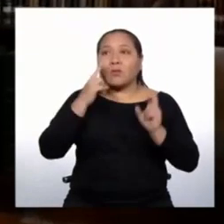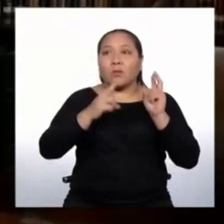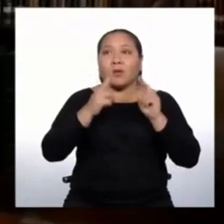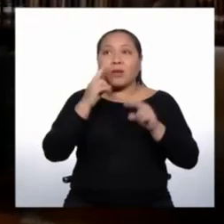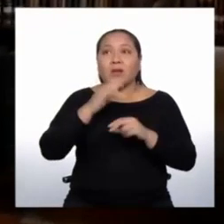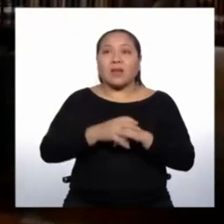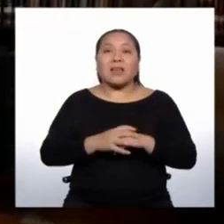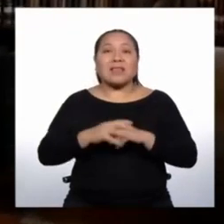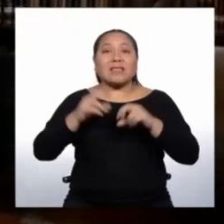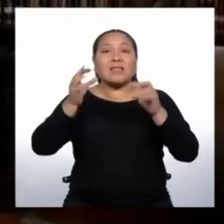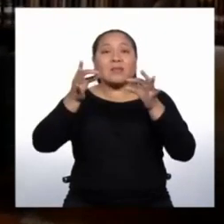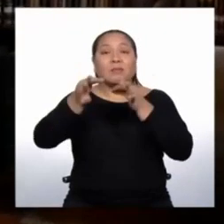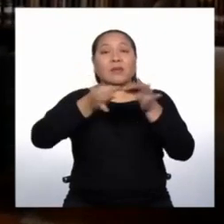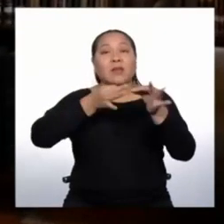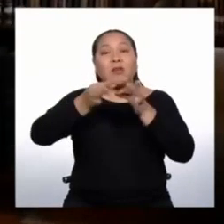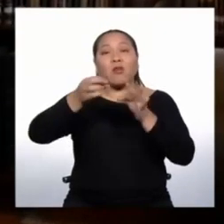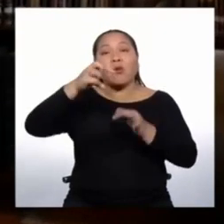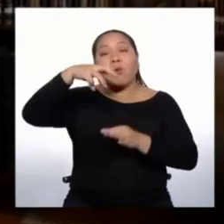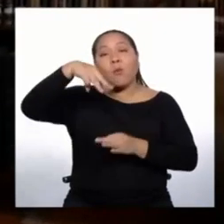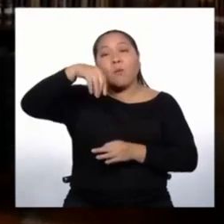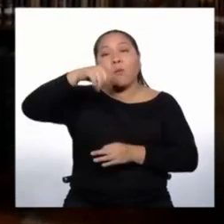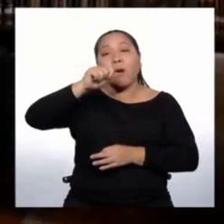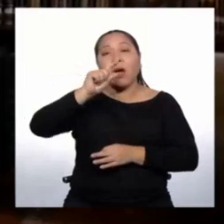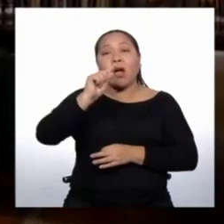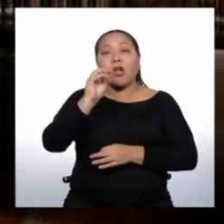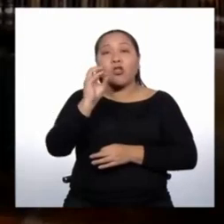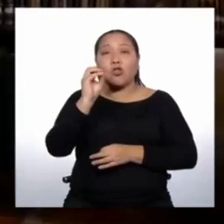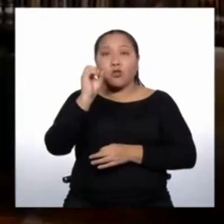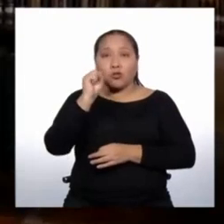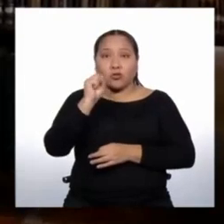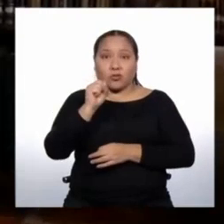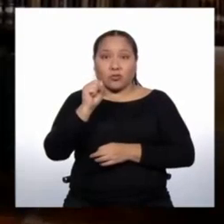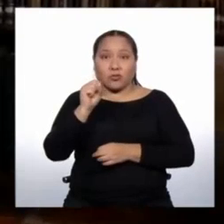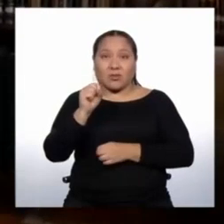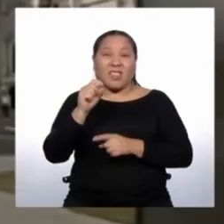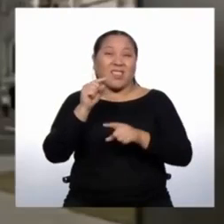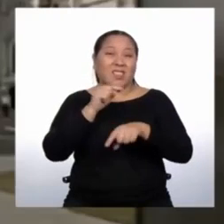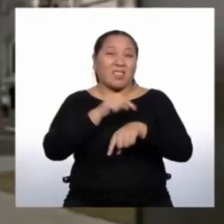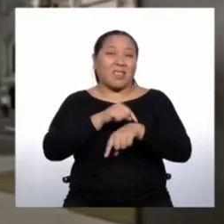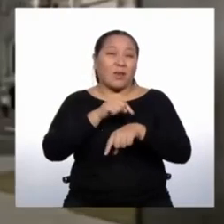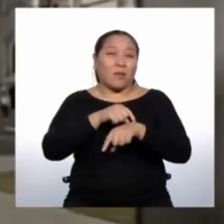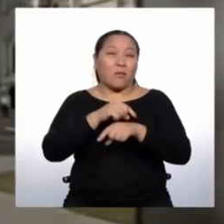antropólogo José Matosmar en la década de los 80.